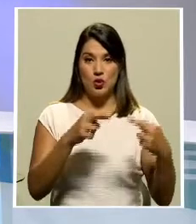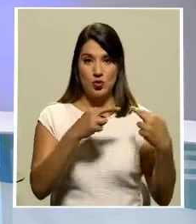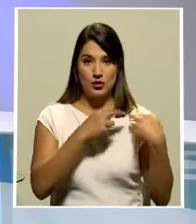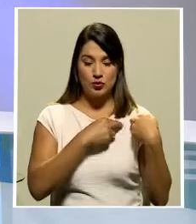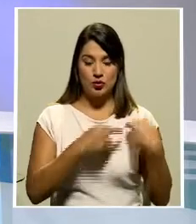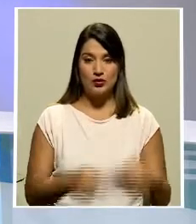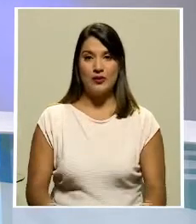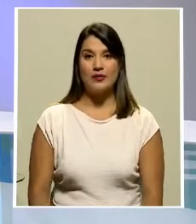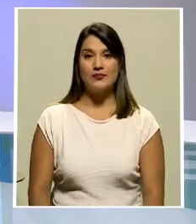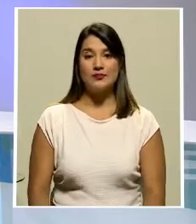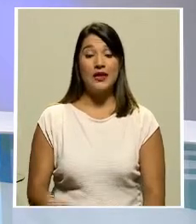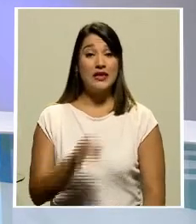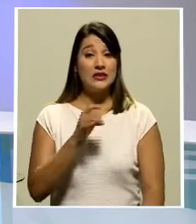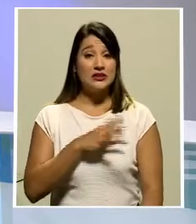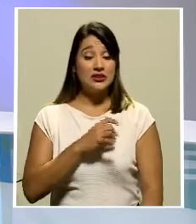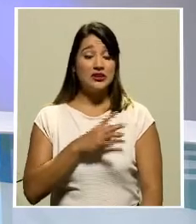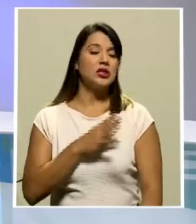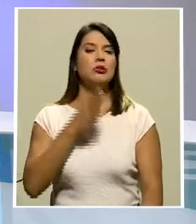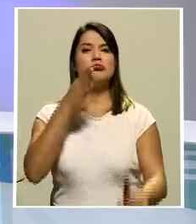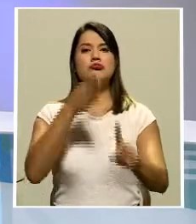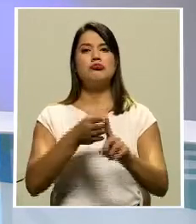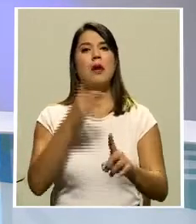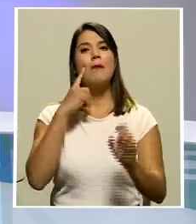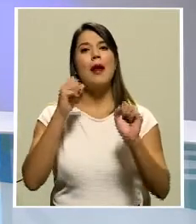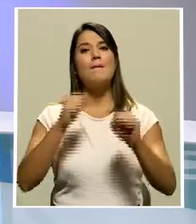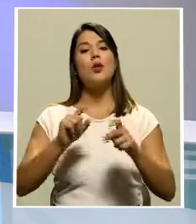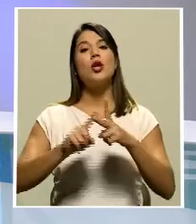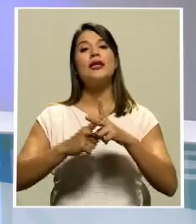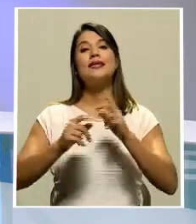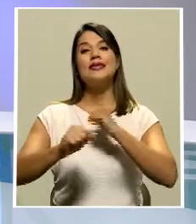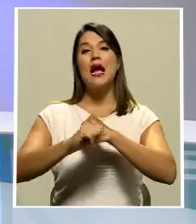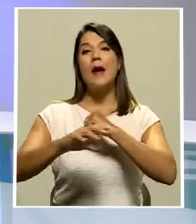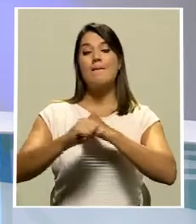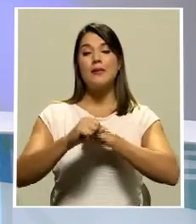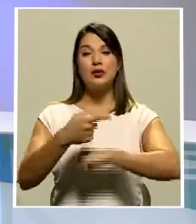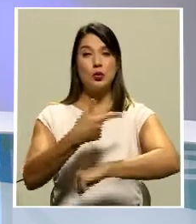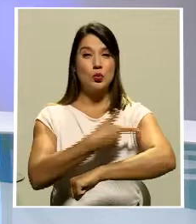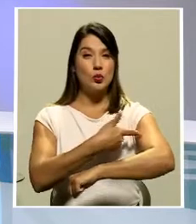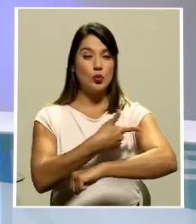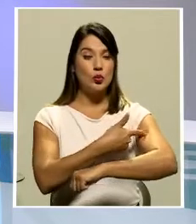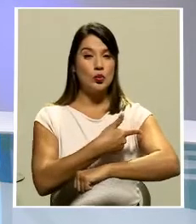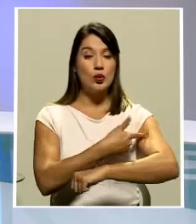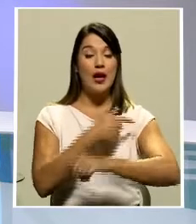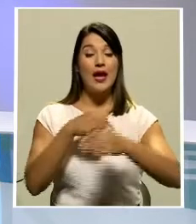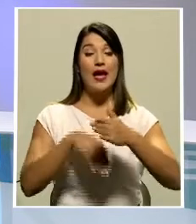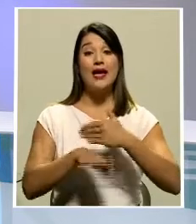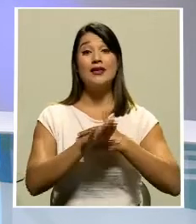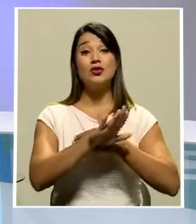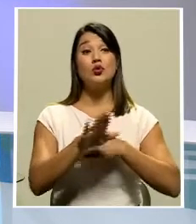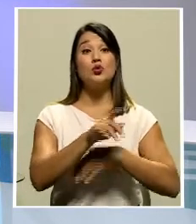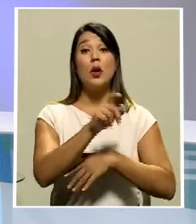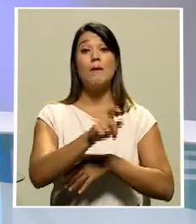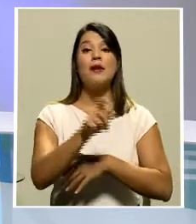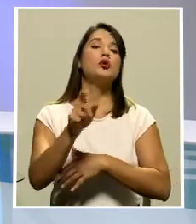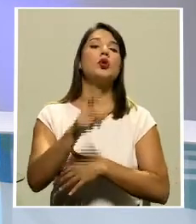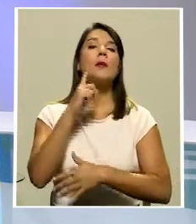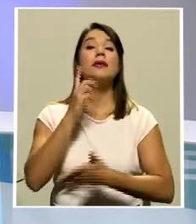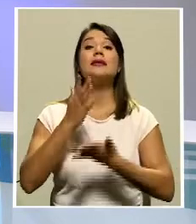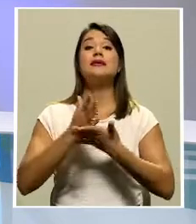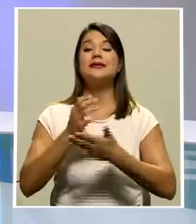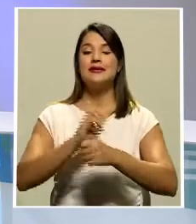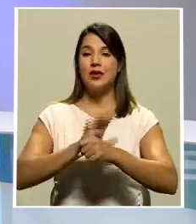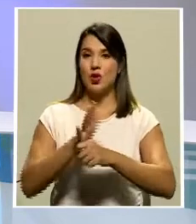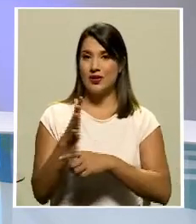el pulso a Chile en el inicio de la campaña de vacunación masiva de su población contra la COVID